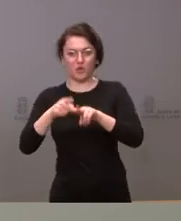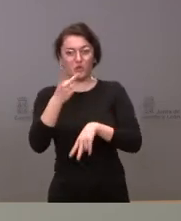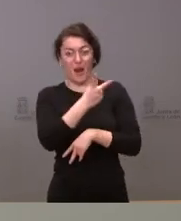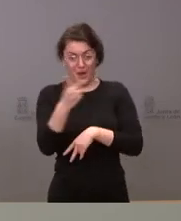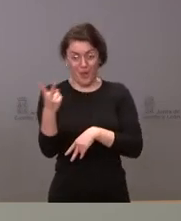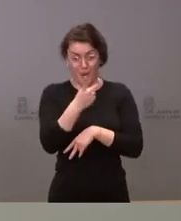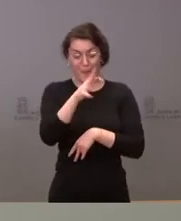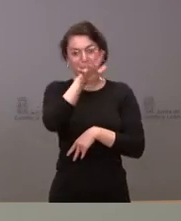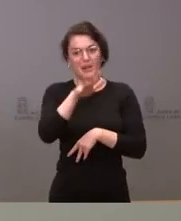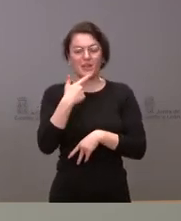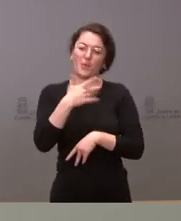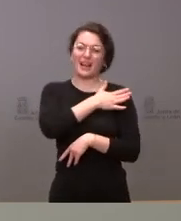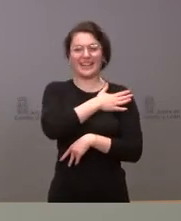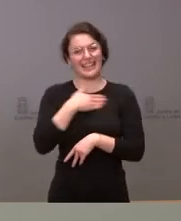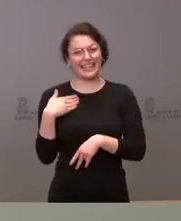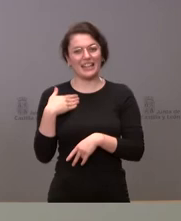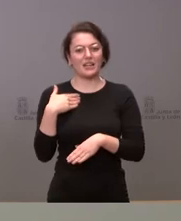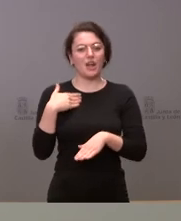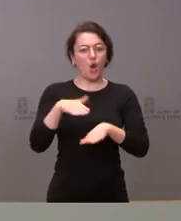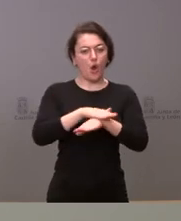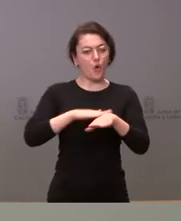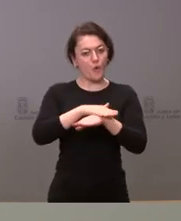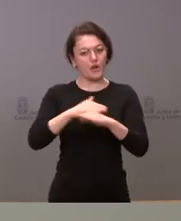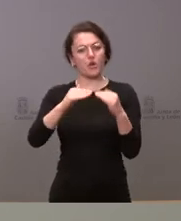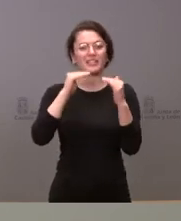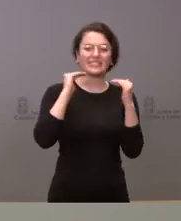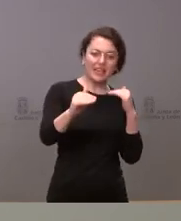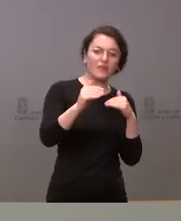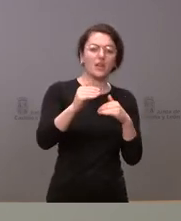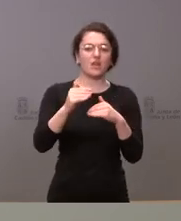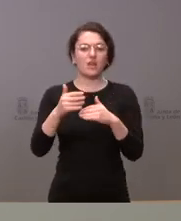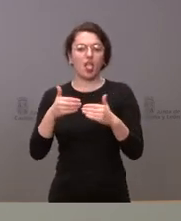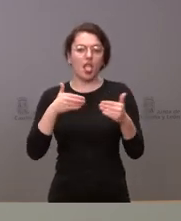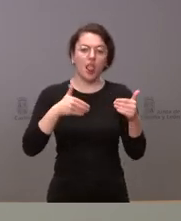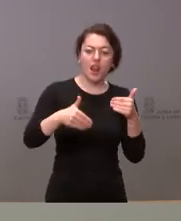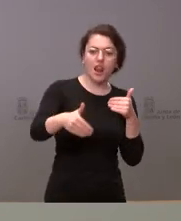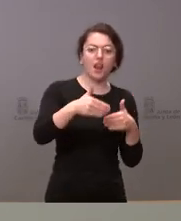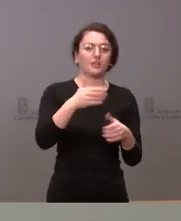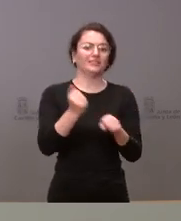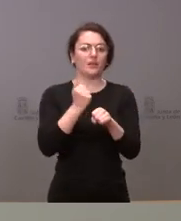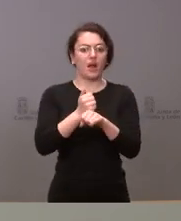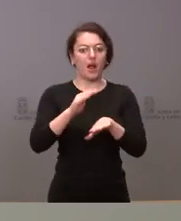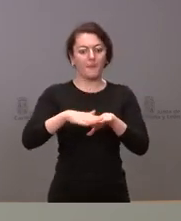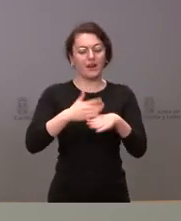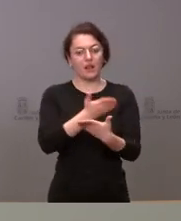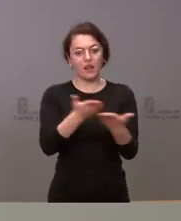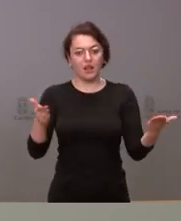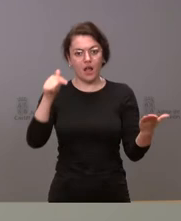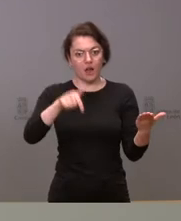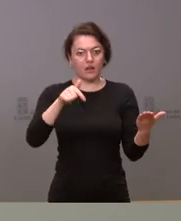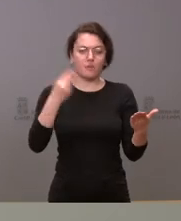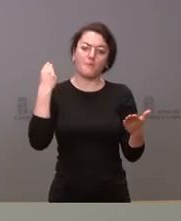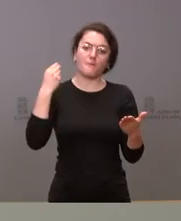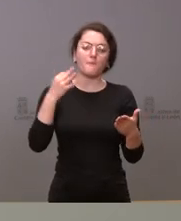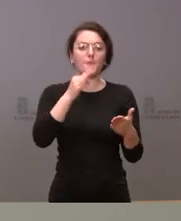sea duradero trabaje al servicio de las personas de Castilla y León y desarrolle un programa de legislatura útil para nuestra comunidad autónoma